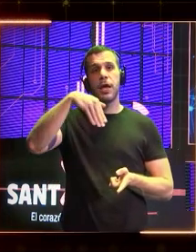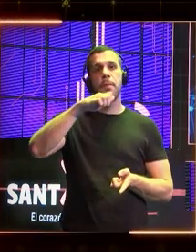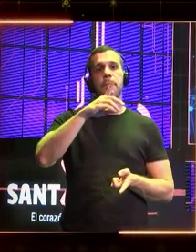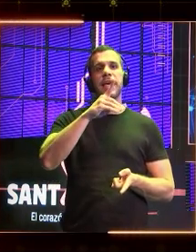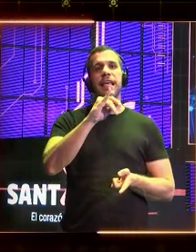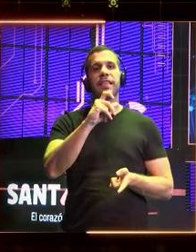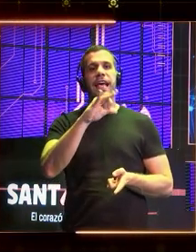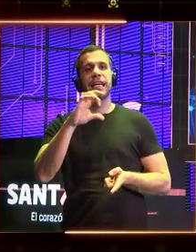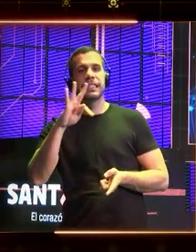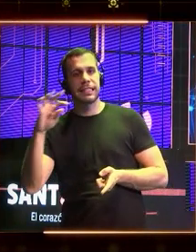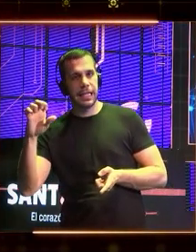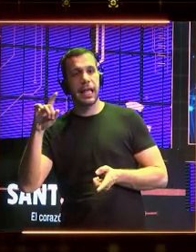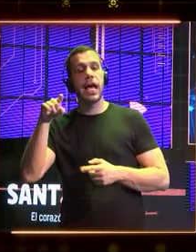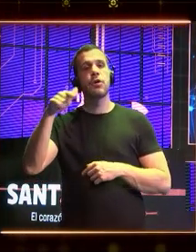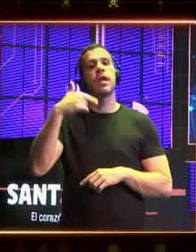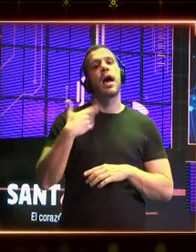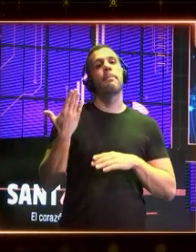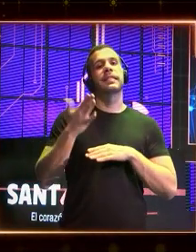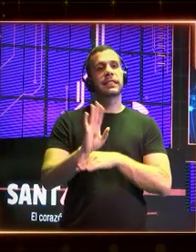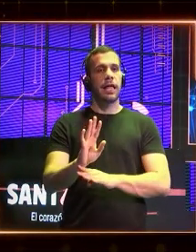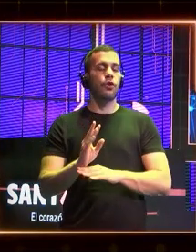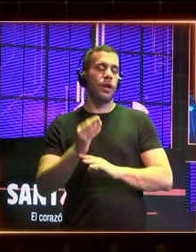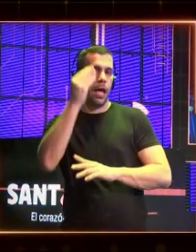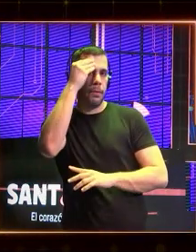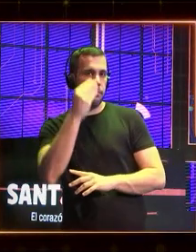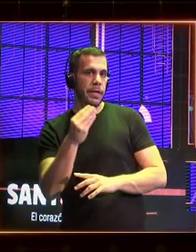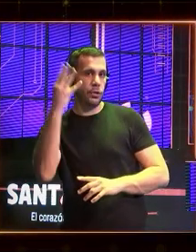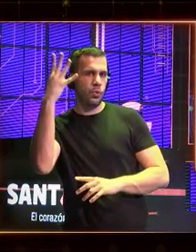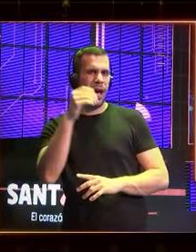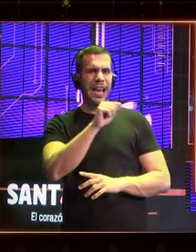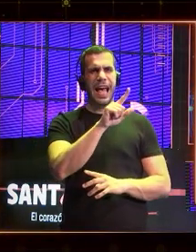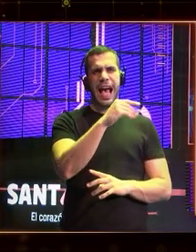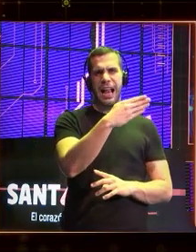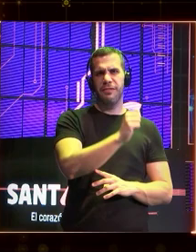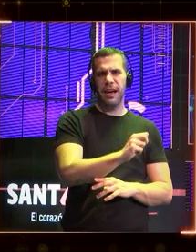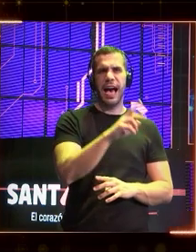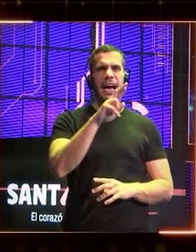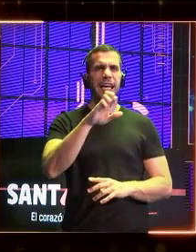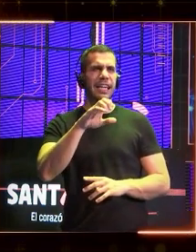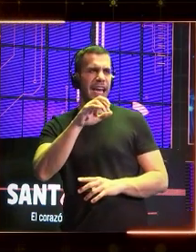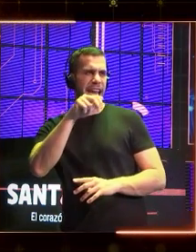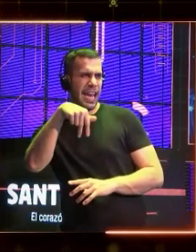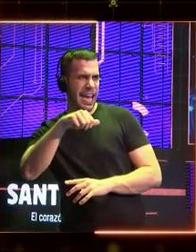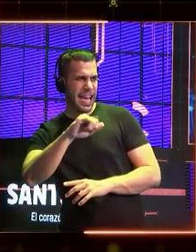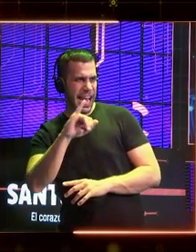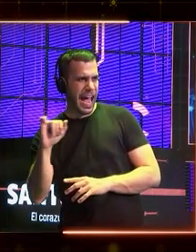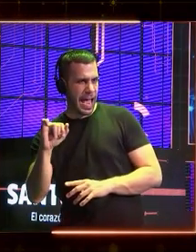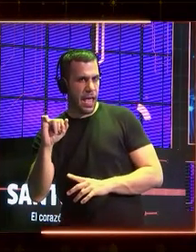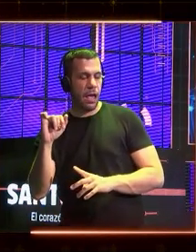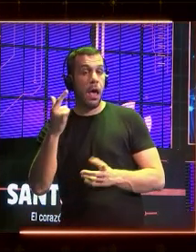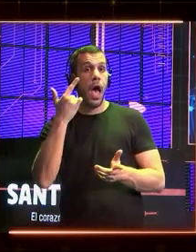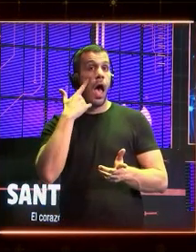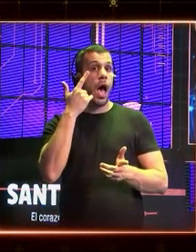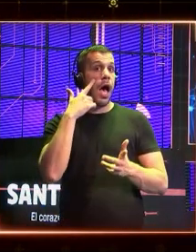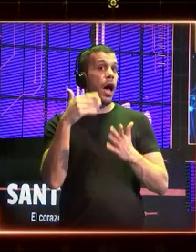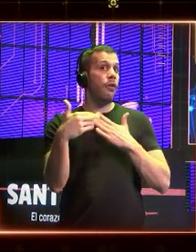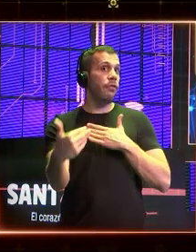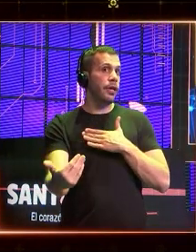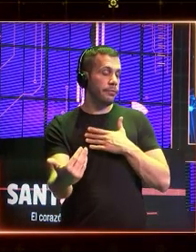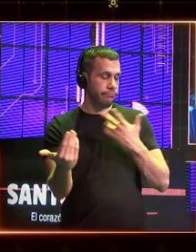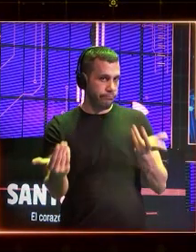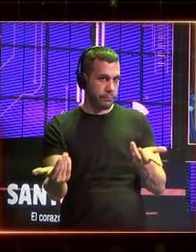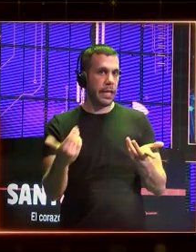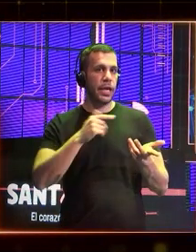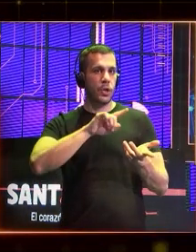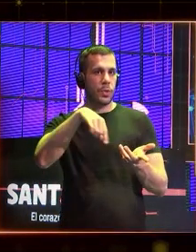una presentadora virtual en la televisión, Alba Reina o Renay. Vamos a ver qué impacto tiene esto en